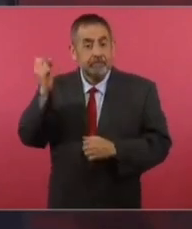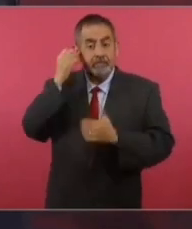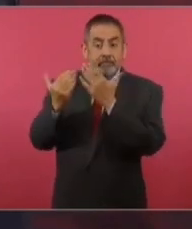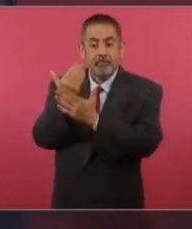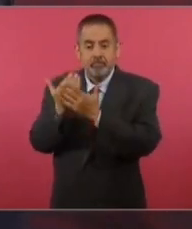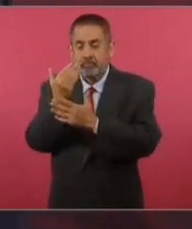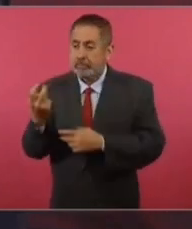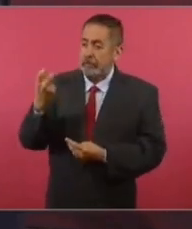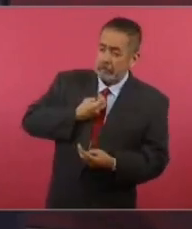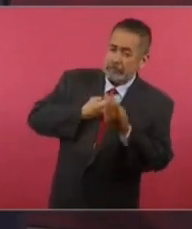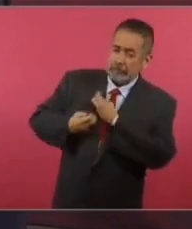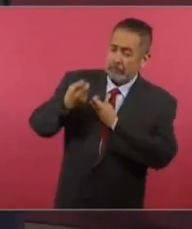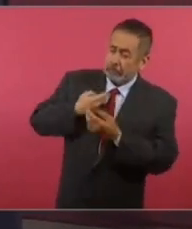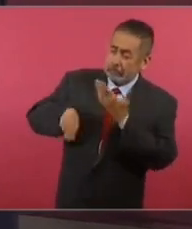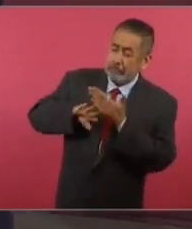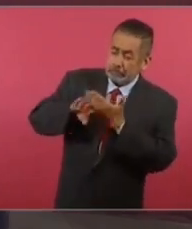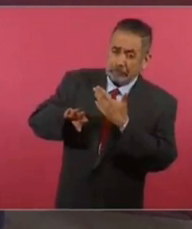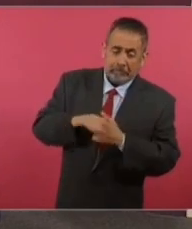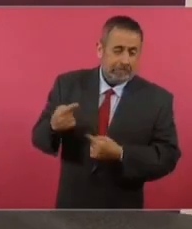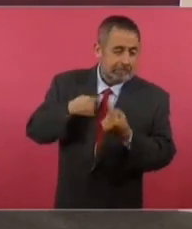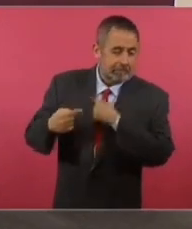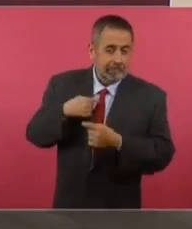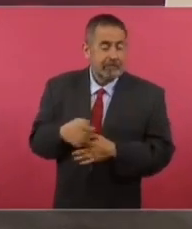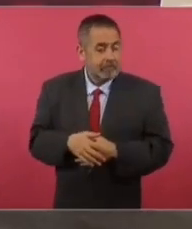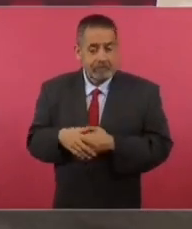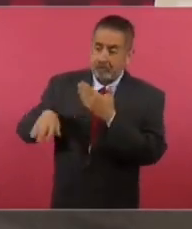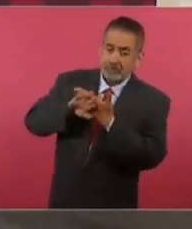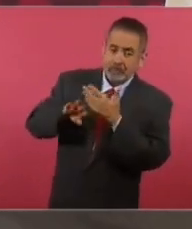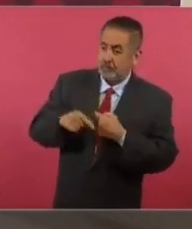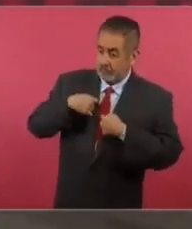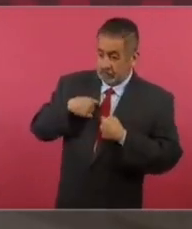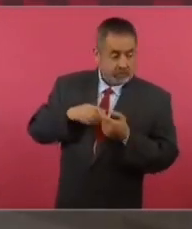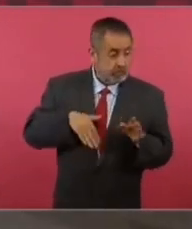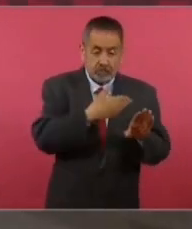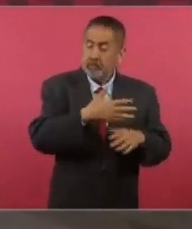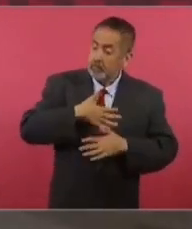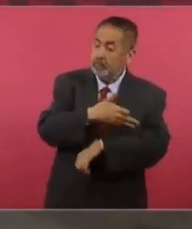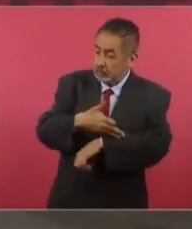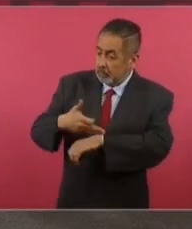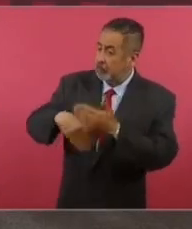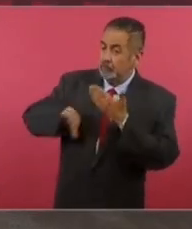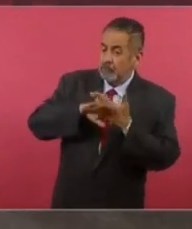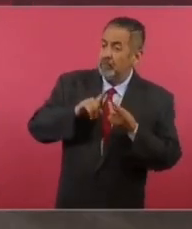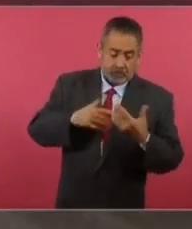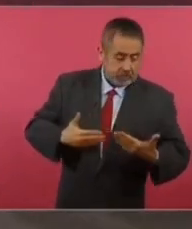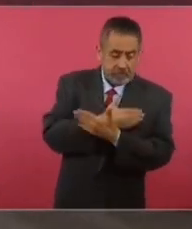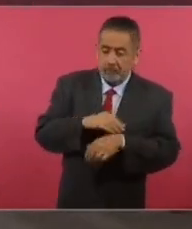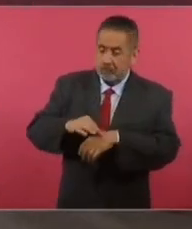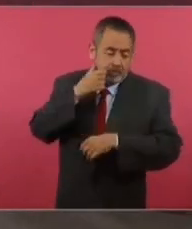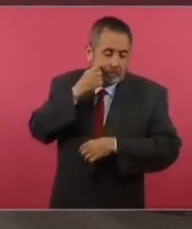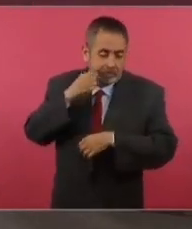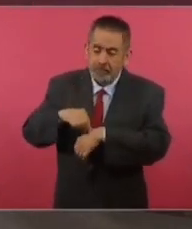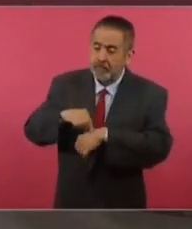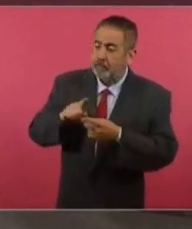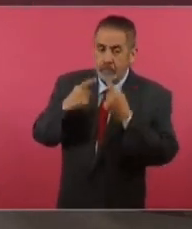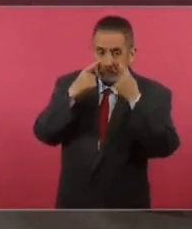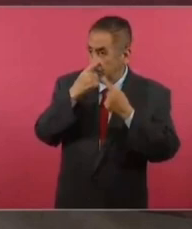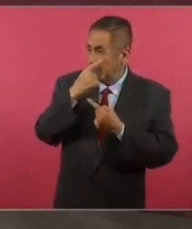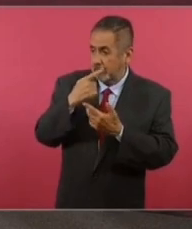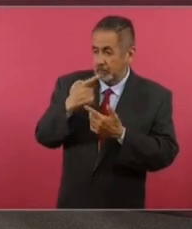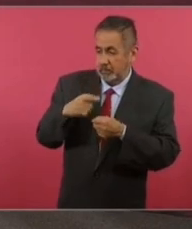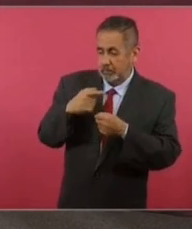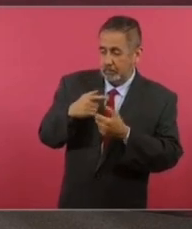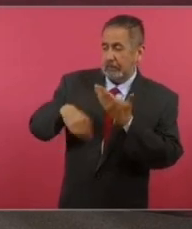mañaneras he sido objeto de infundios, he sido objeto de ataques no solamente a mí, a mi familia, a mi origen, al color de mi piel, al color de mis ojos.